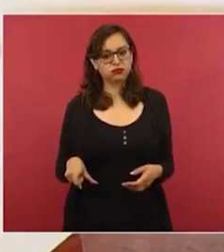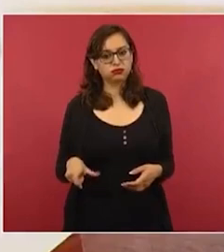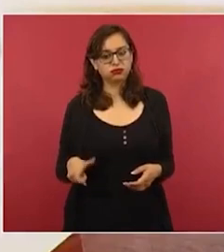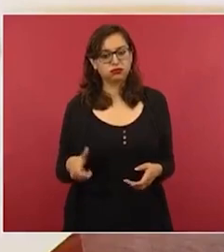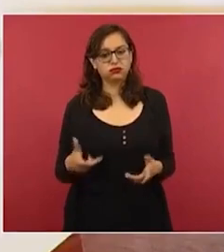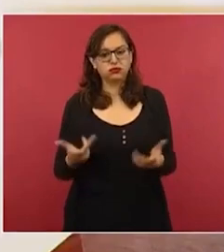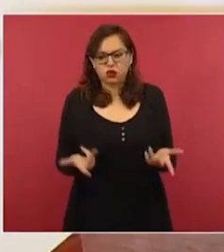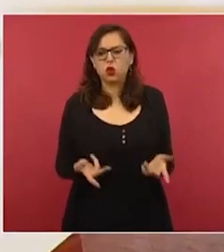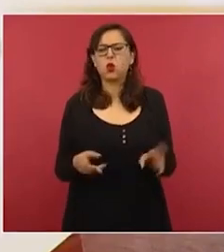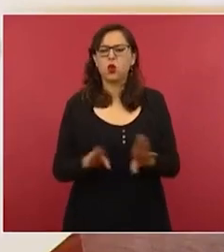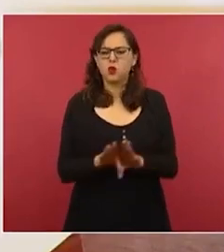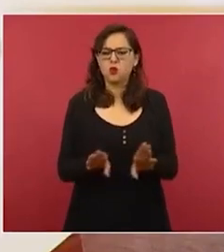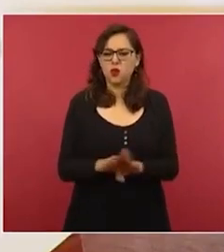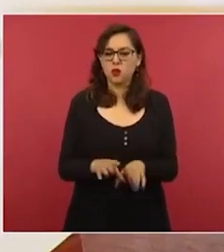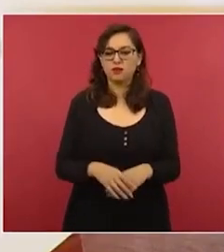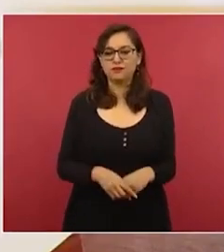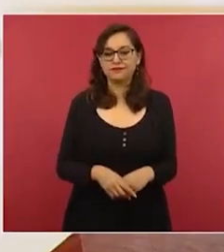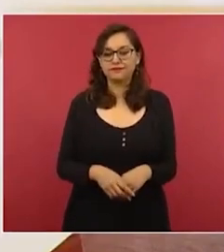mintiendo